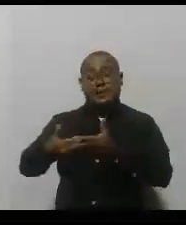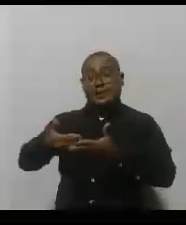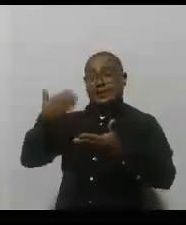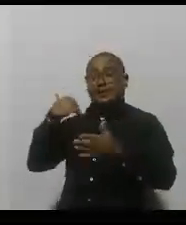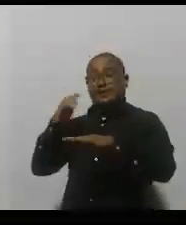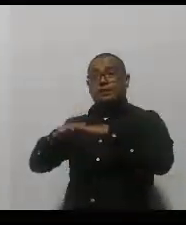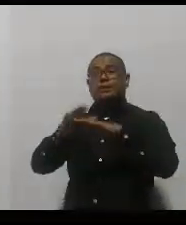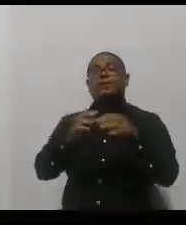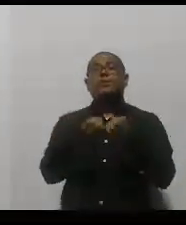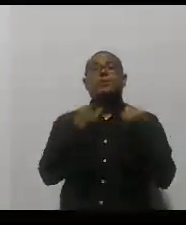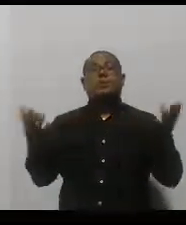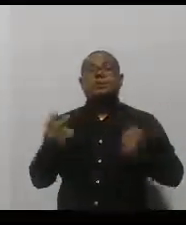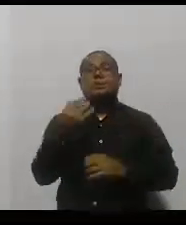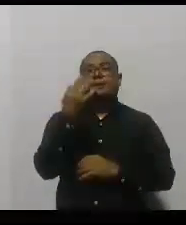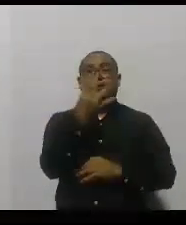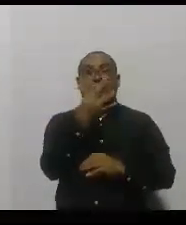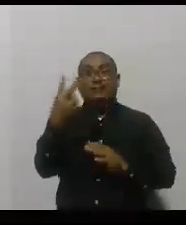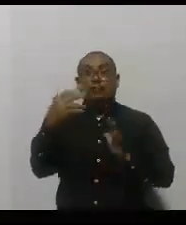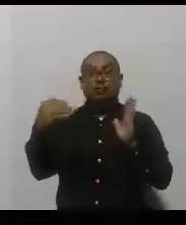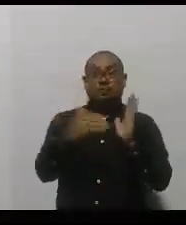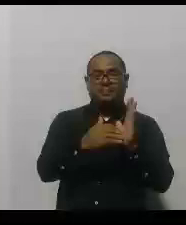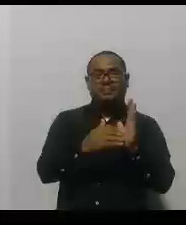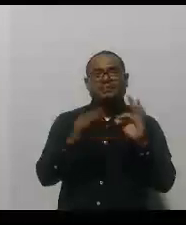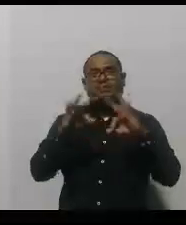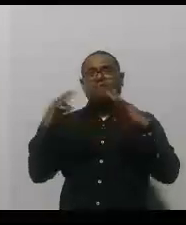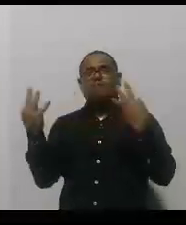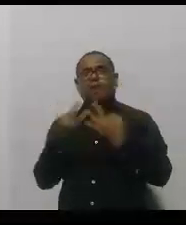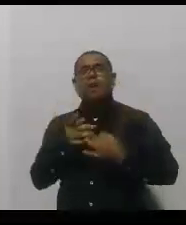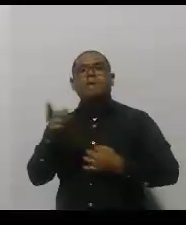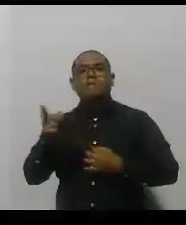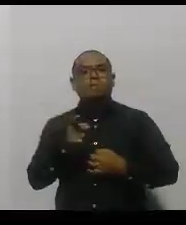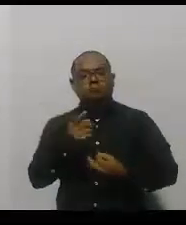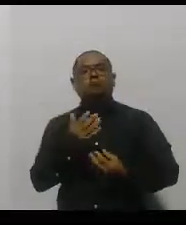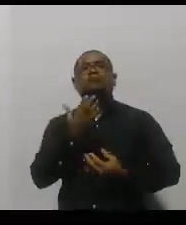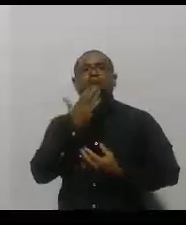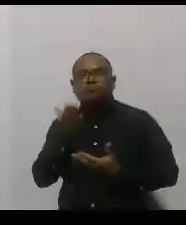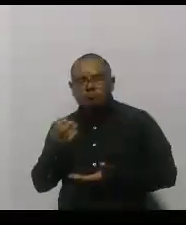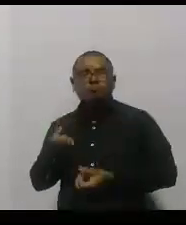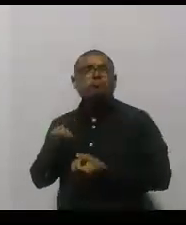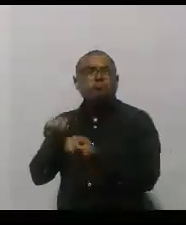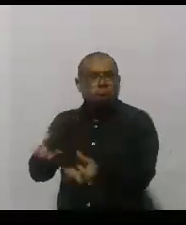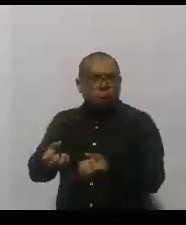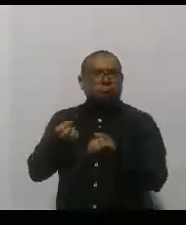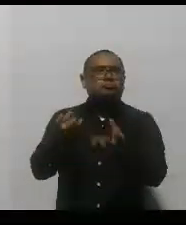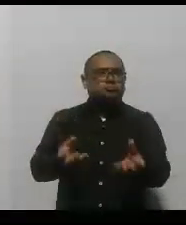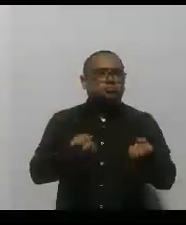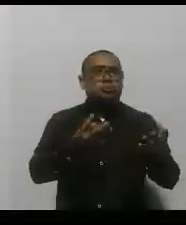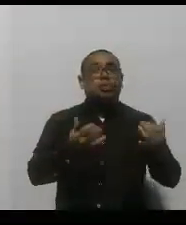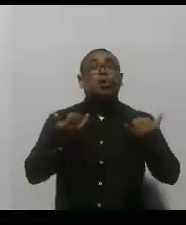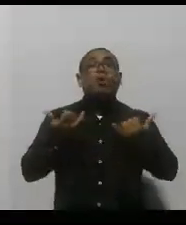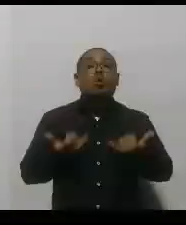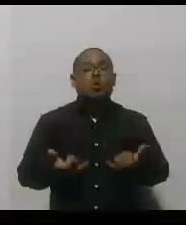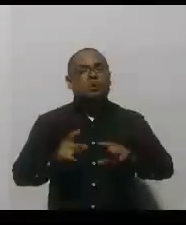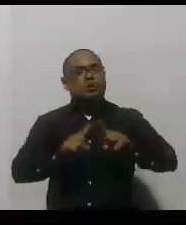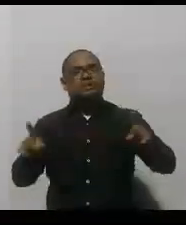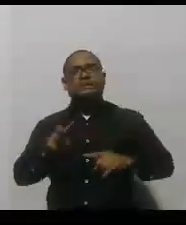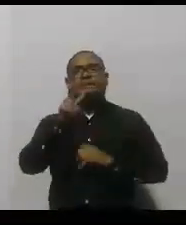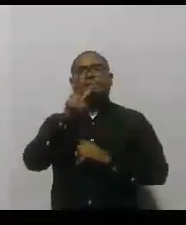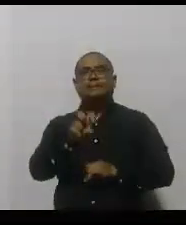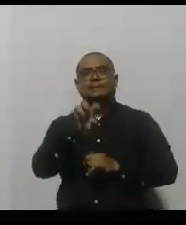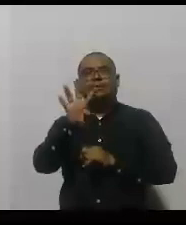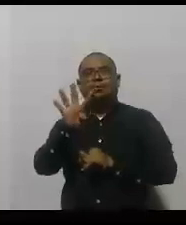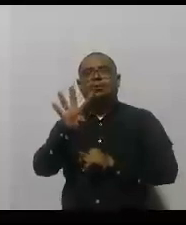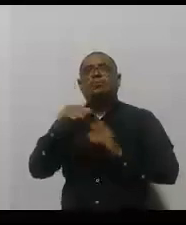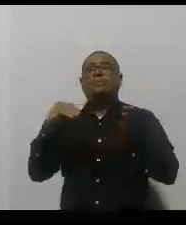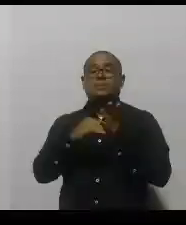pasado 32.000 familias beneficiarias para alcanzar 74.000